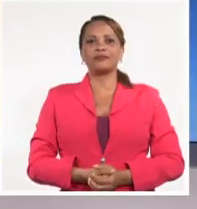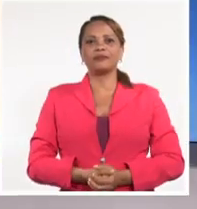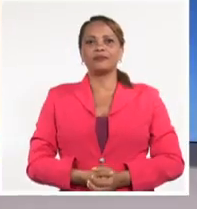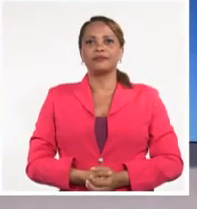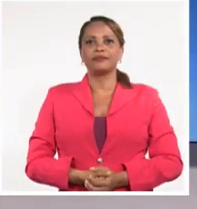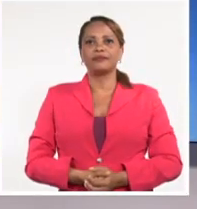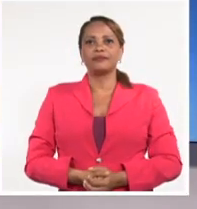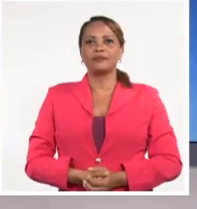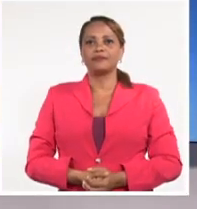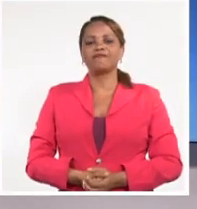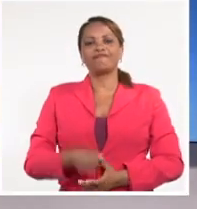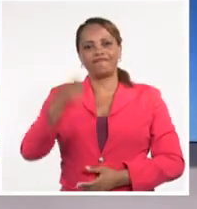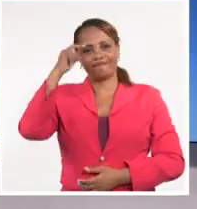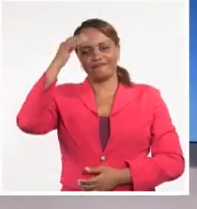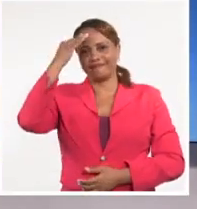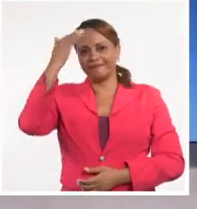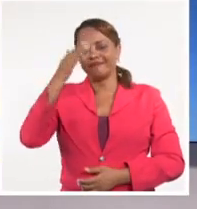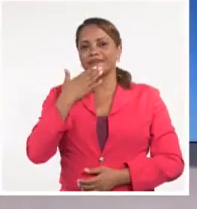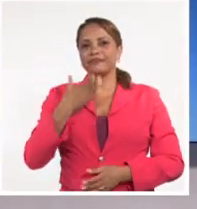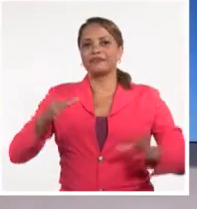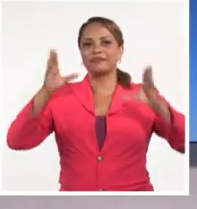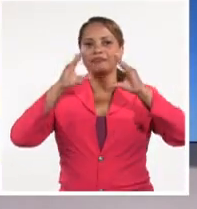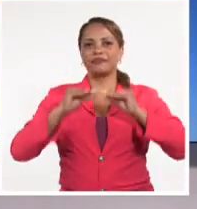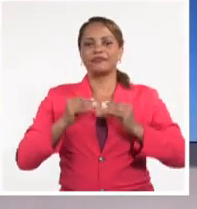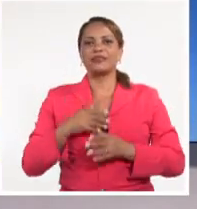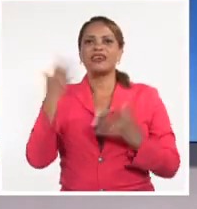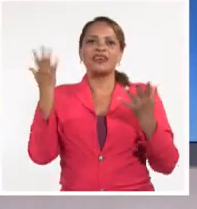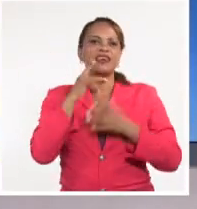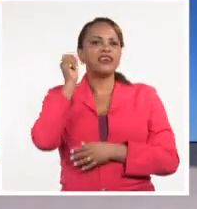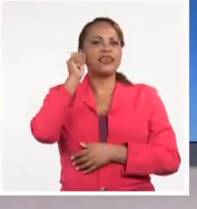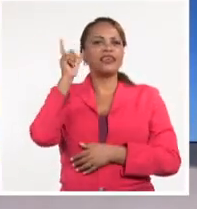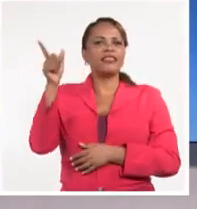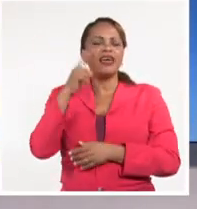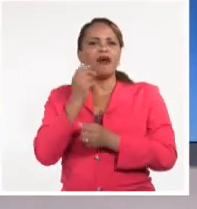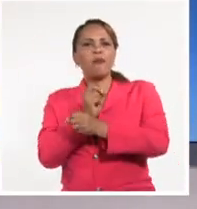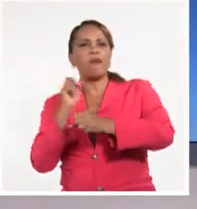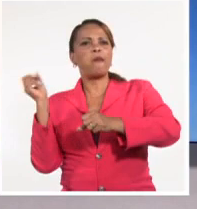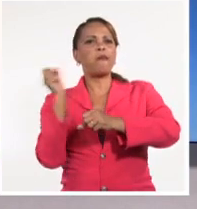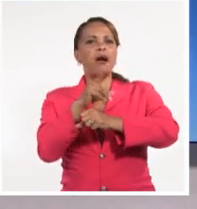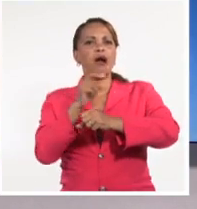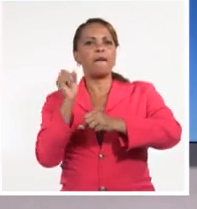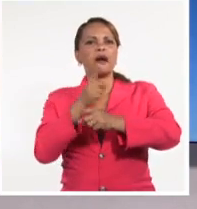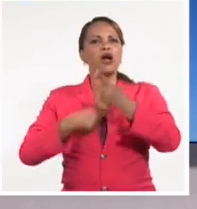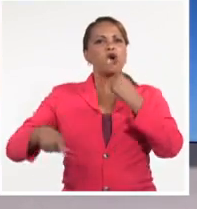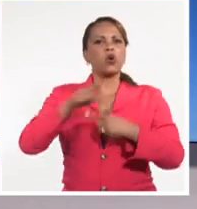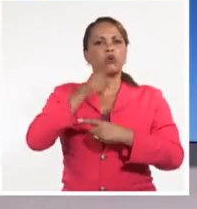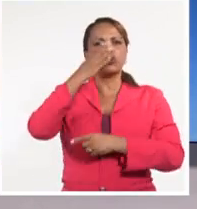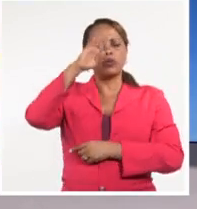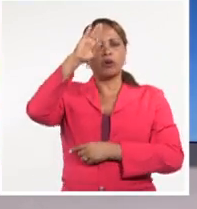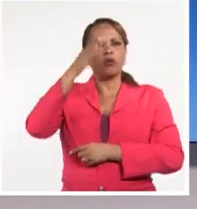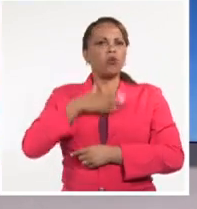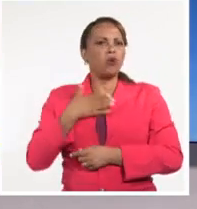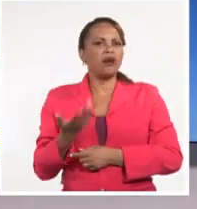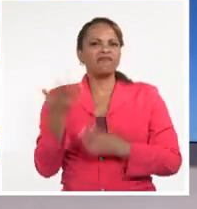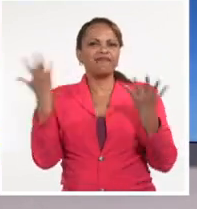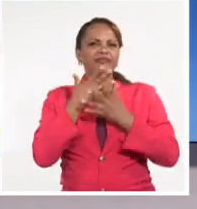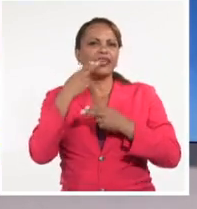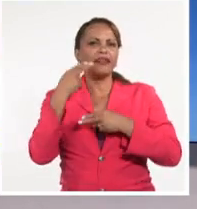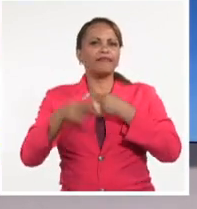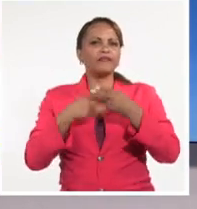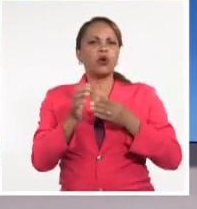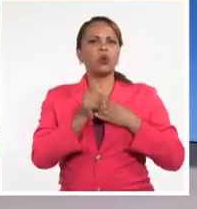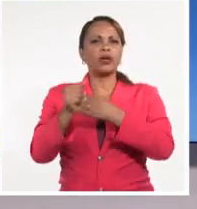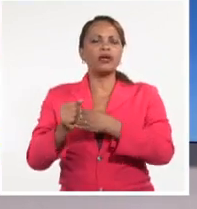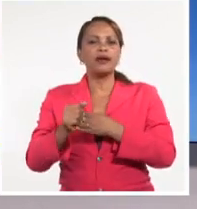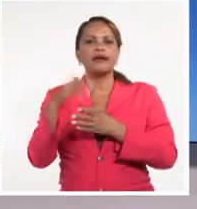Sí, saludos, buenas noches. ¿Quién idea acciones vandálicas contra el pueblo de Cuba? ¿Quién las ejecuta? ¿Quién